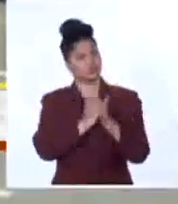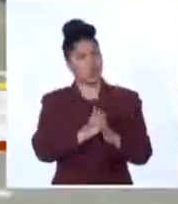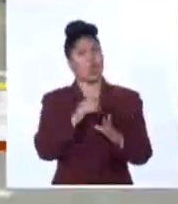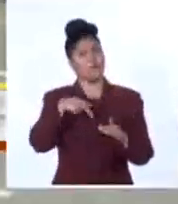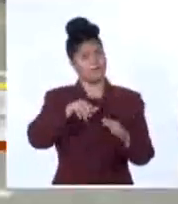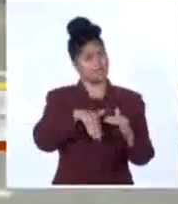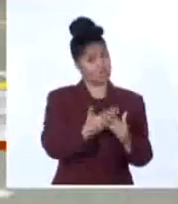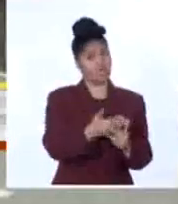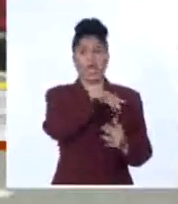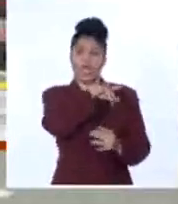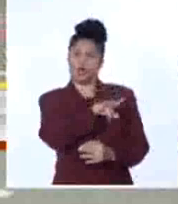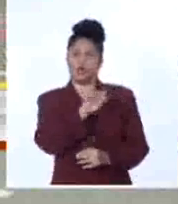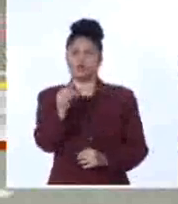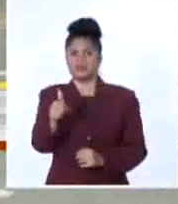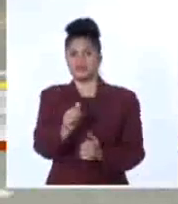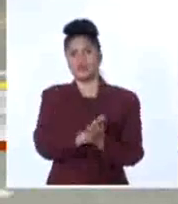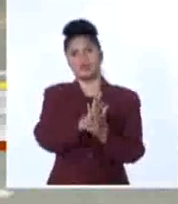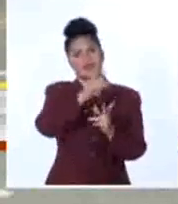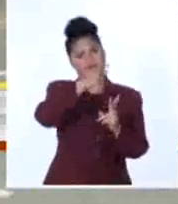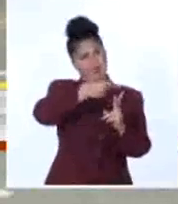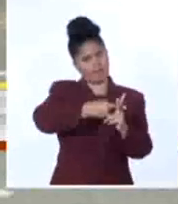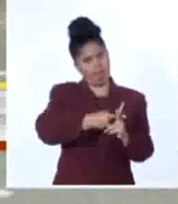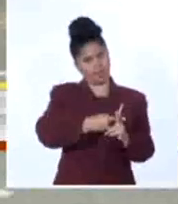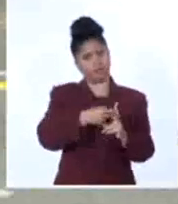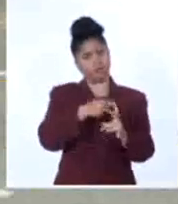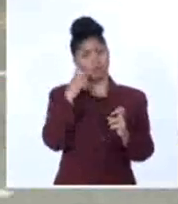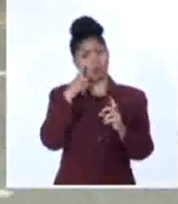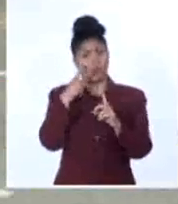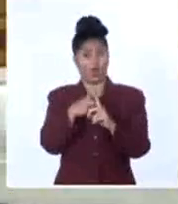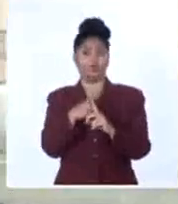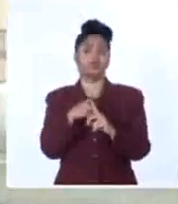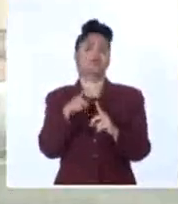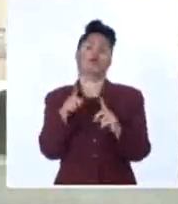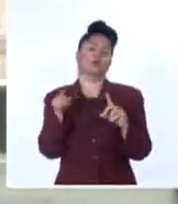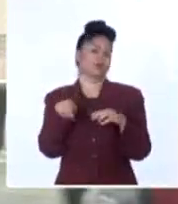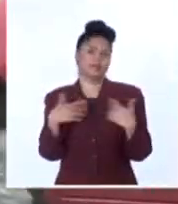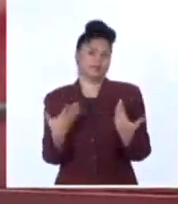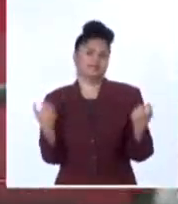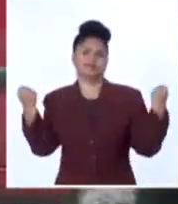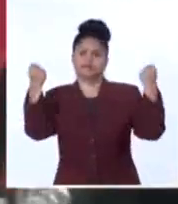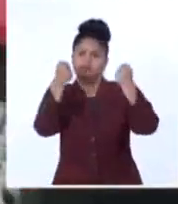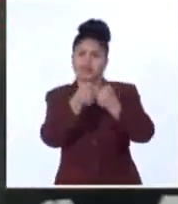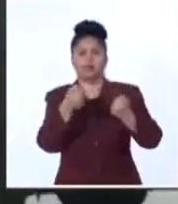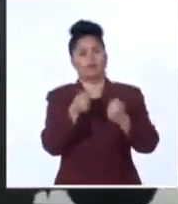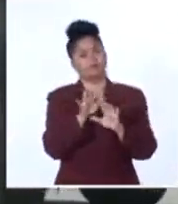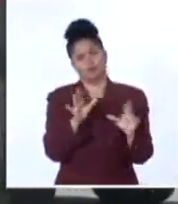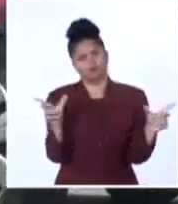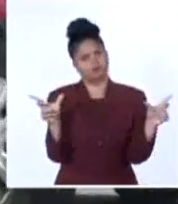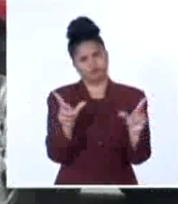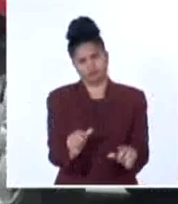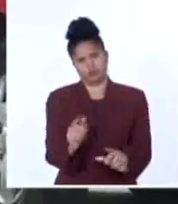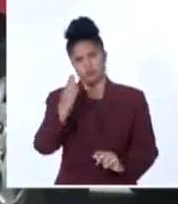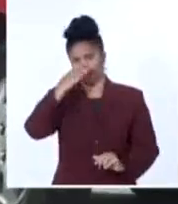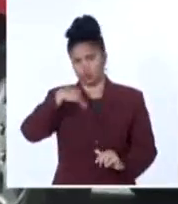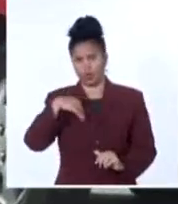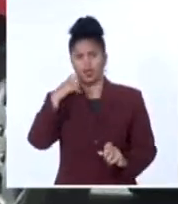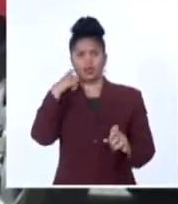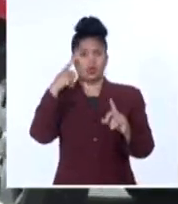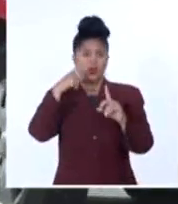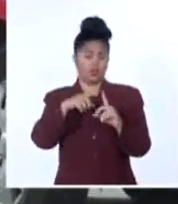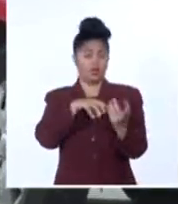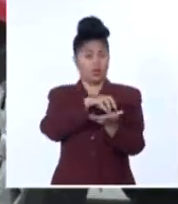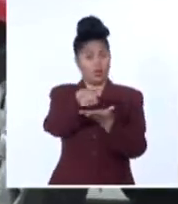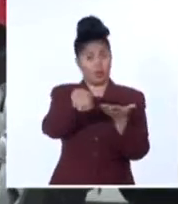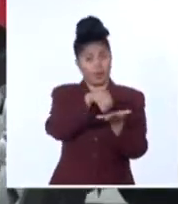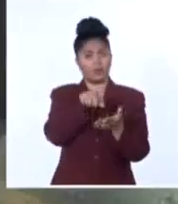extremar las medidas de precaución con el objetivo de evitar accidentes. La Comisión Provincial de Seguridad Vial en la capital pide